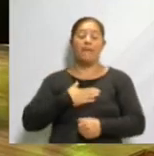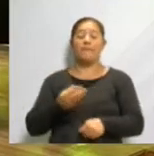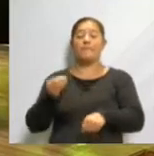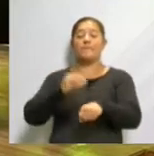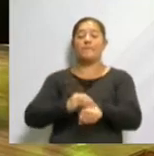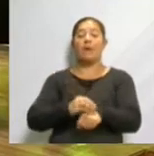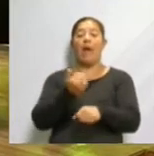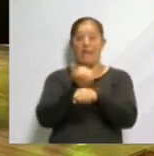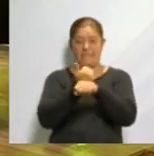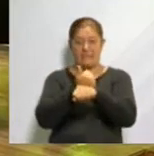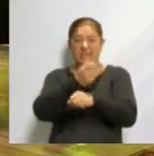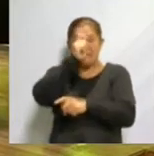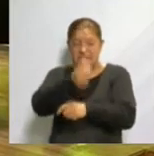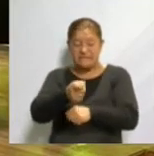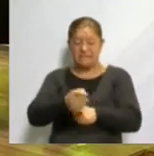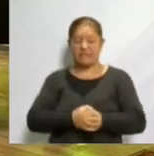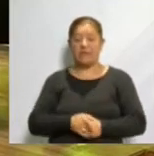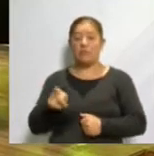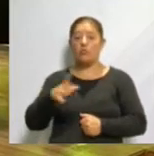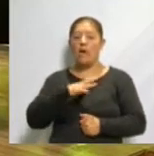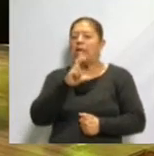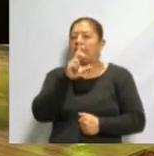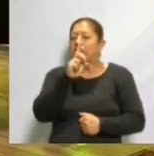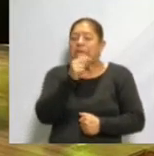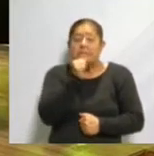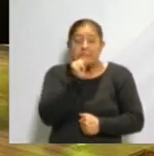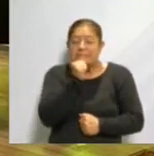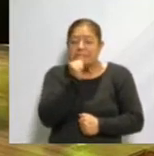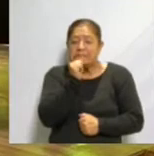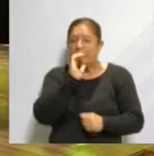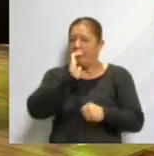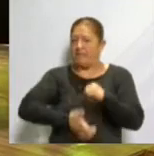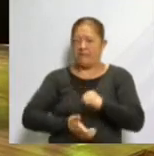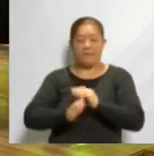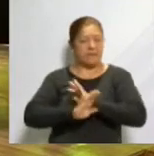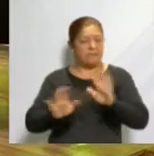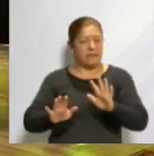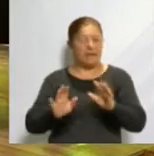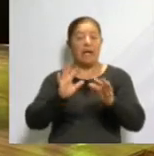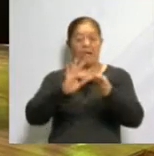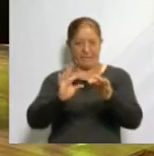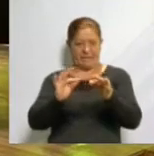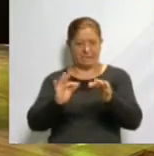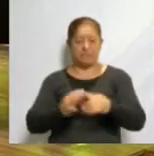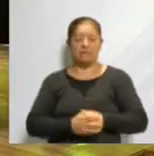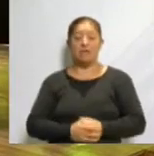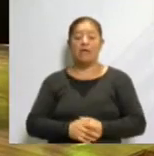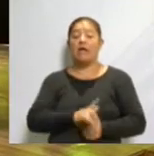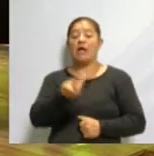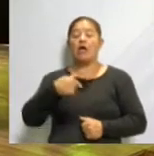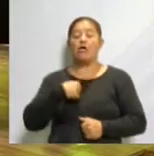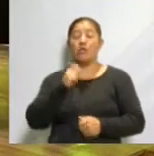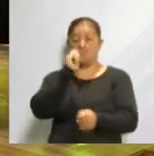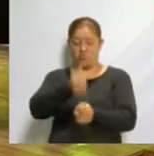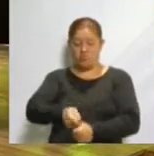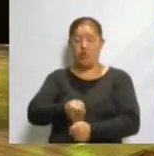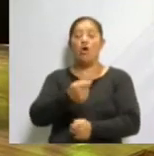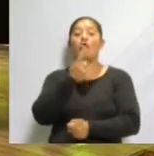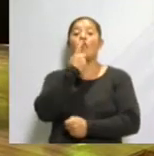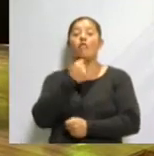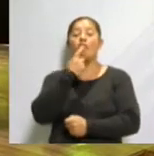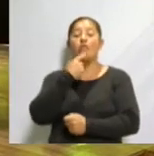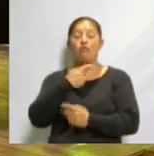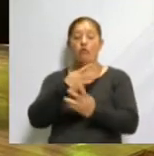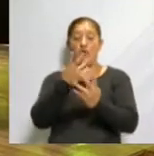amarilla, querrá decir que tienen 30 segundos para culminar su explicación. Y cuando ponga la tarjeta roja,